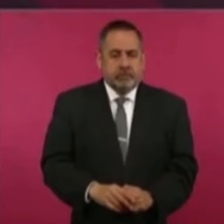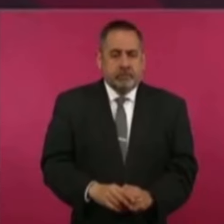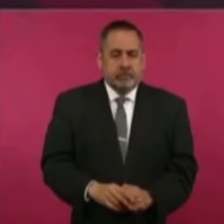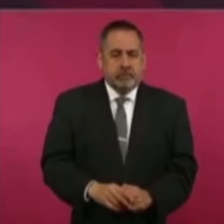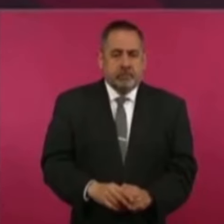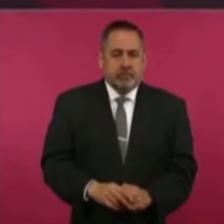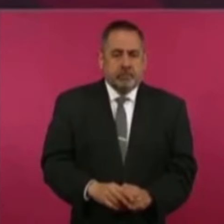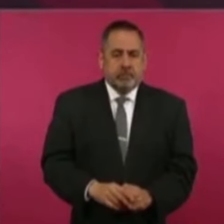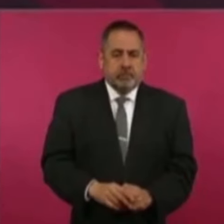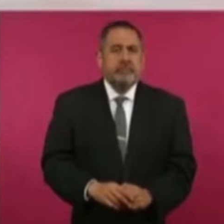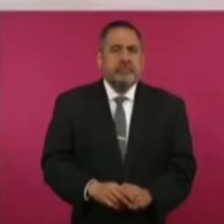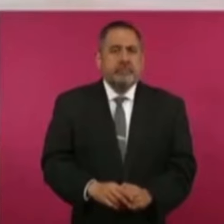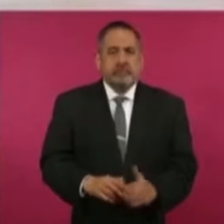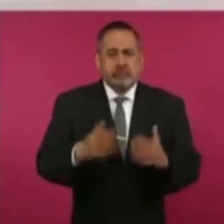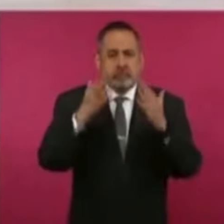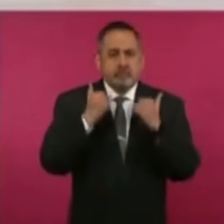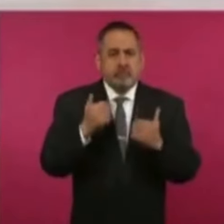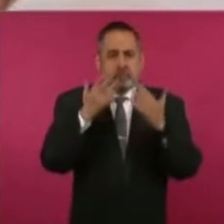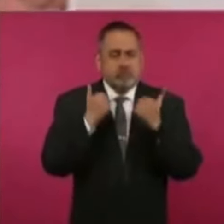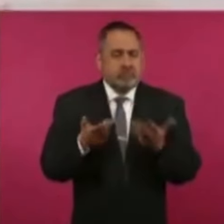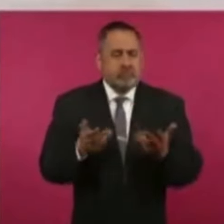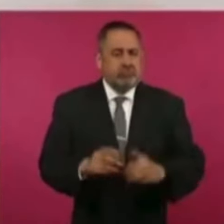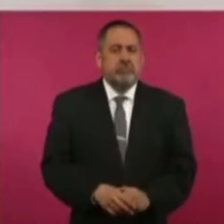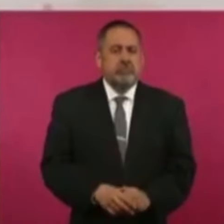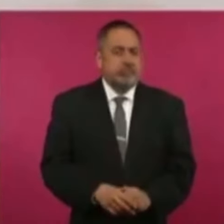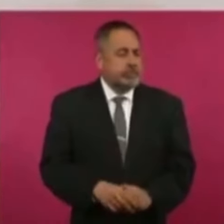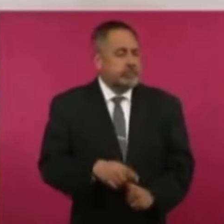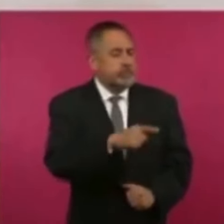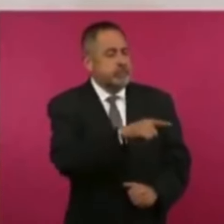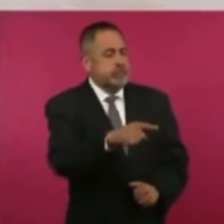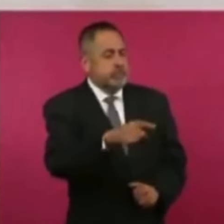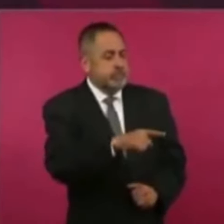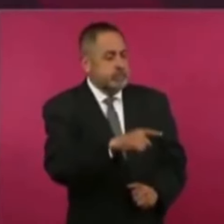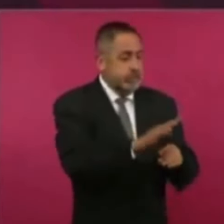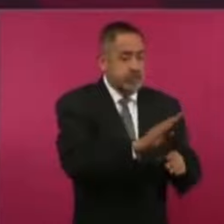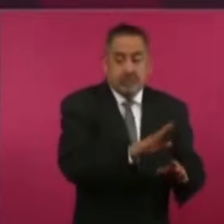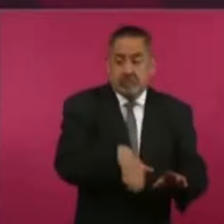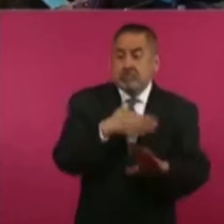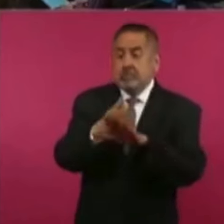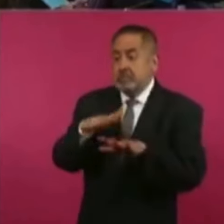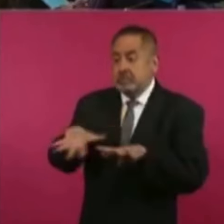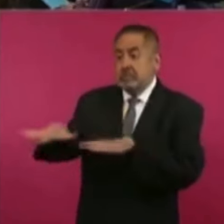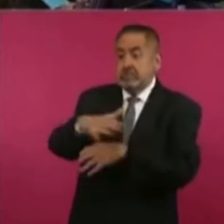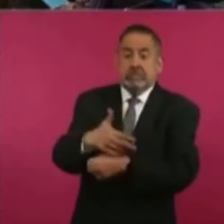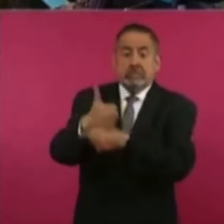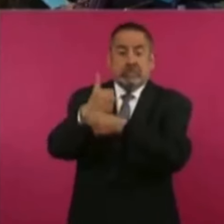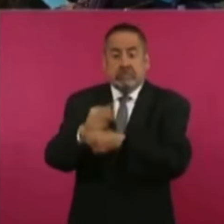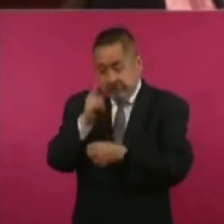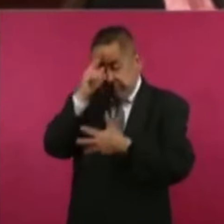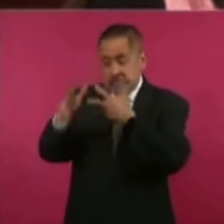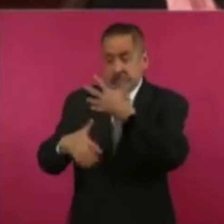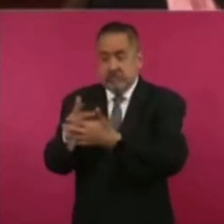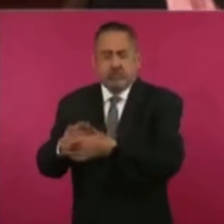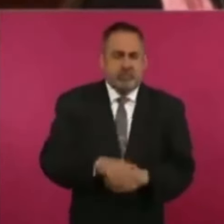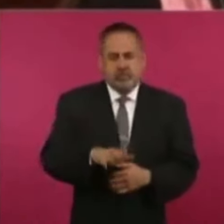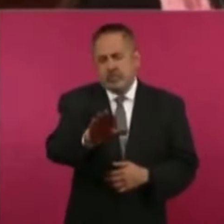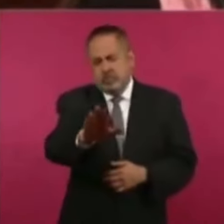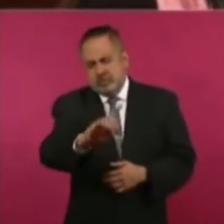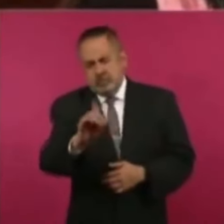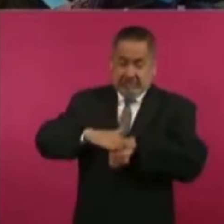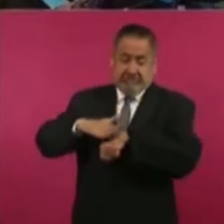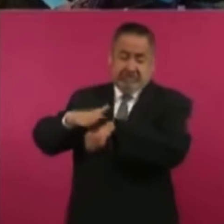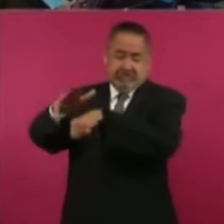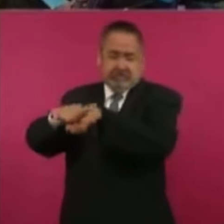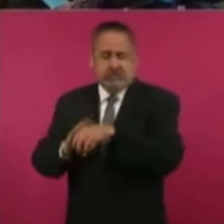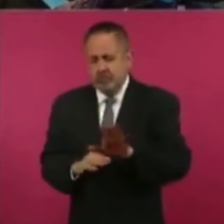indicios de que se vaya a afectar a la población. O que aumente la violencia. O que aumente. Y